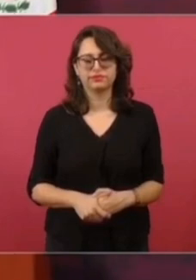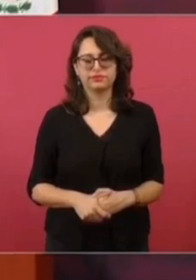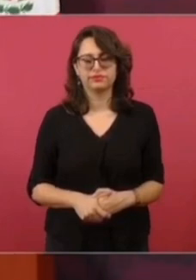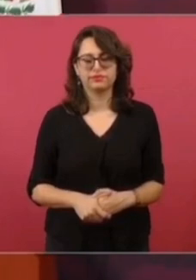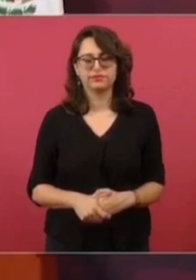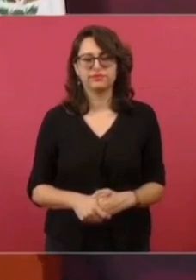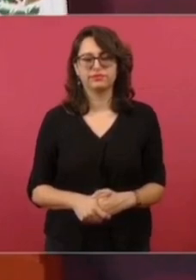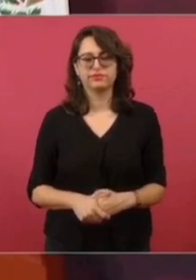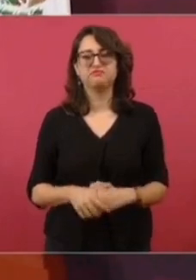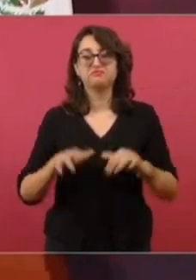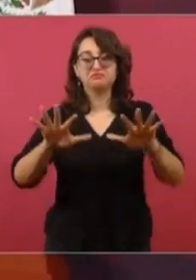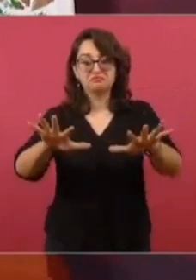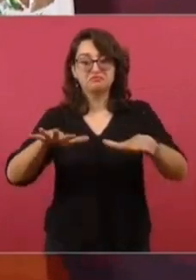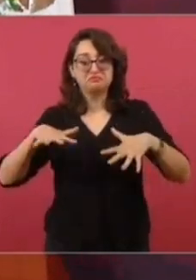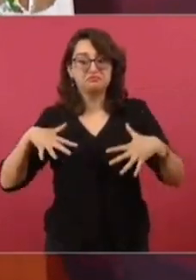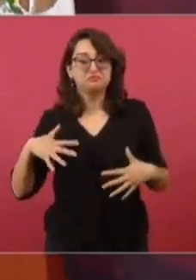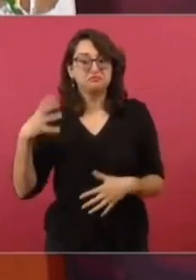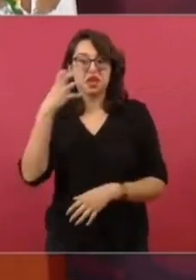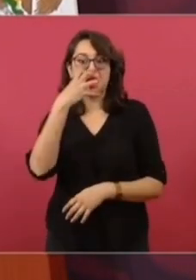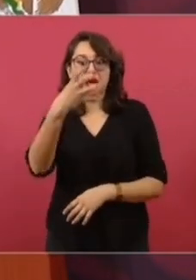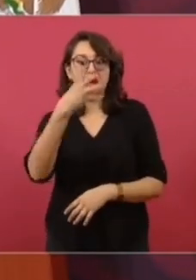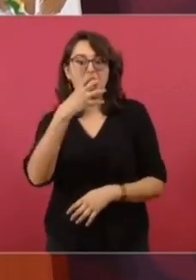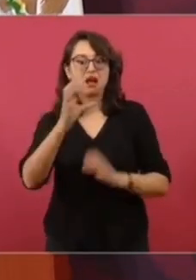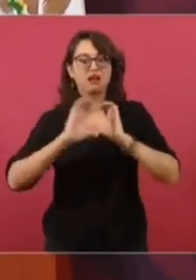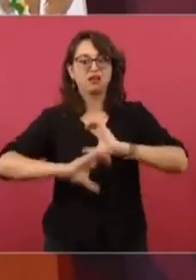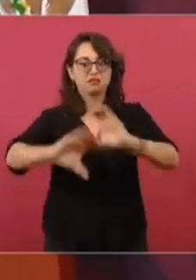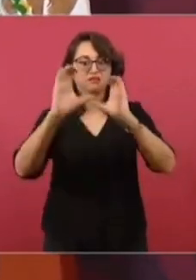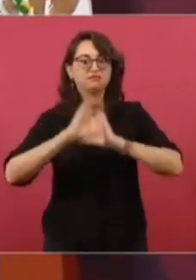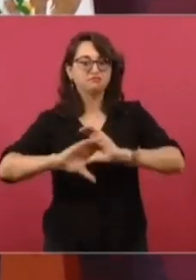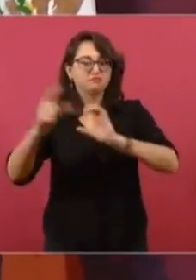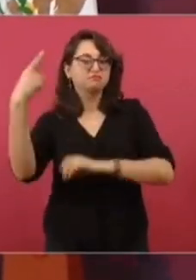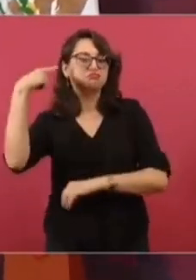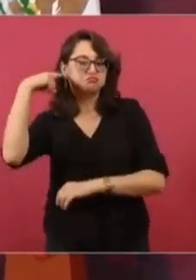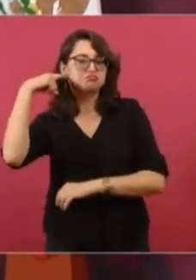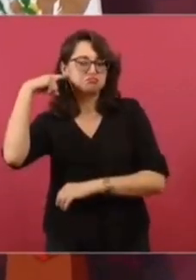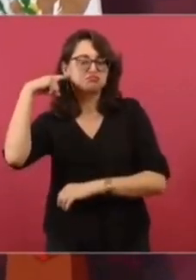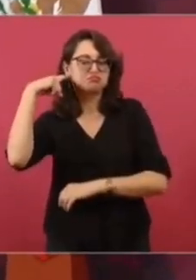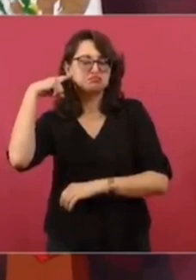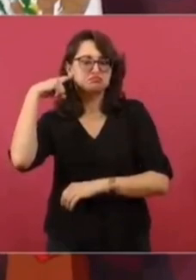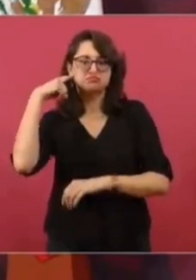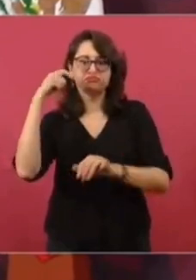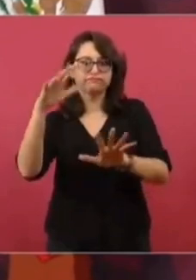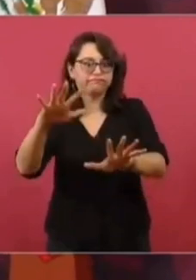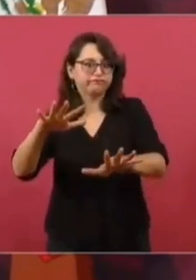¿O no te escucho? ¡Ciento, no, no, no!